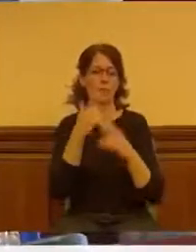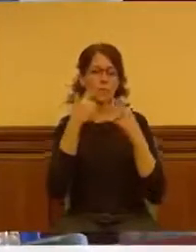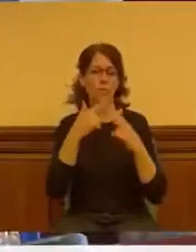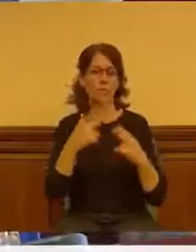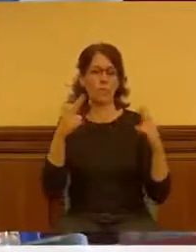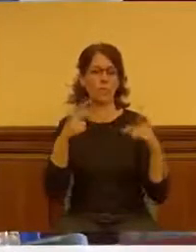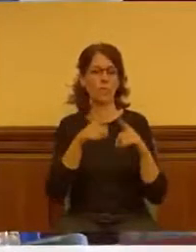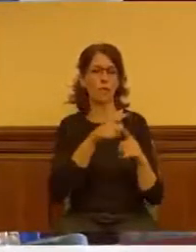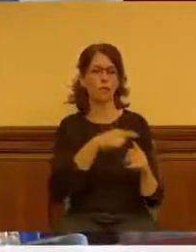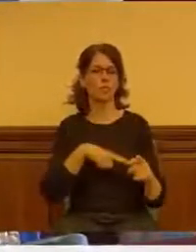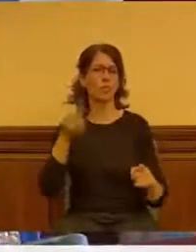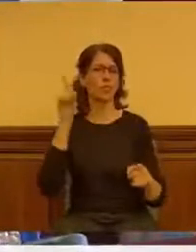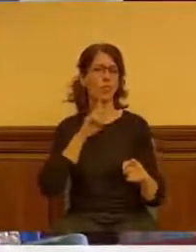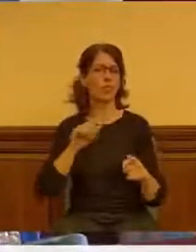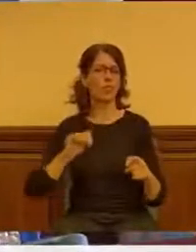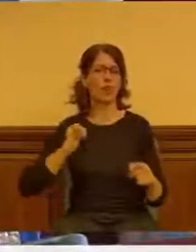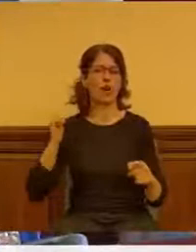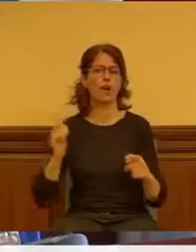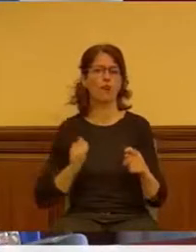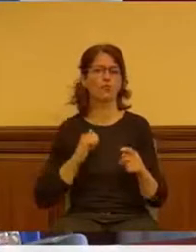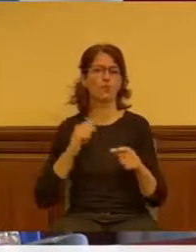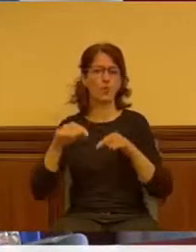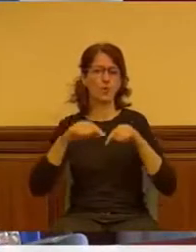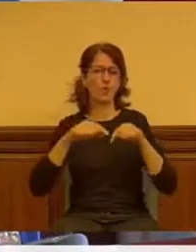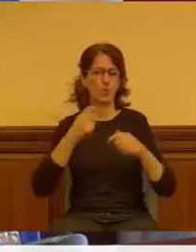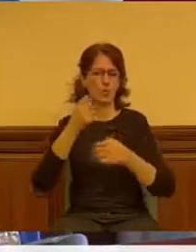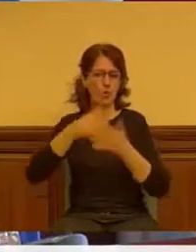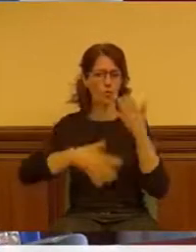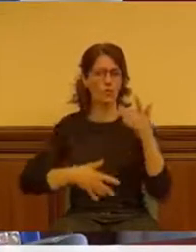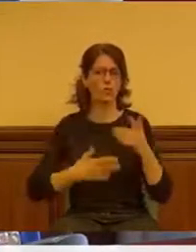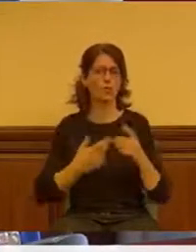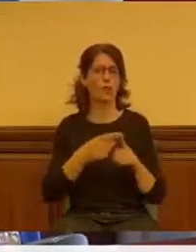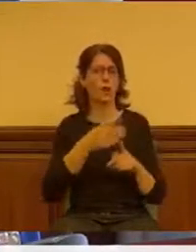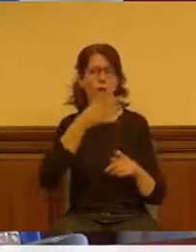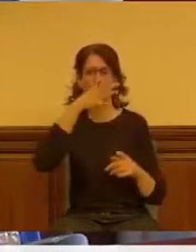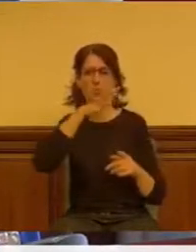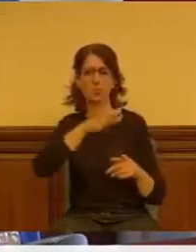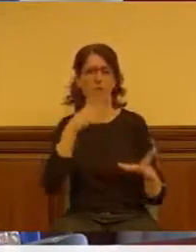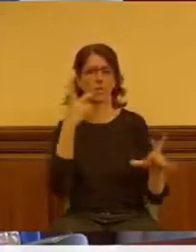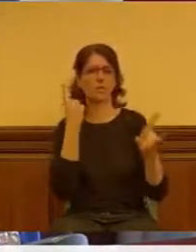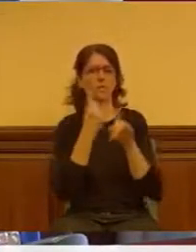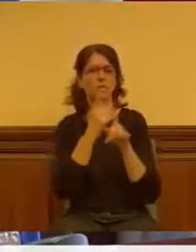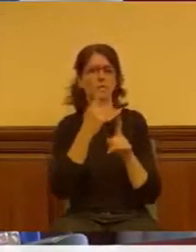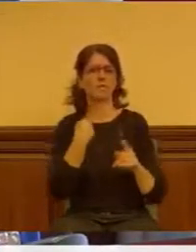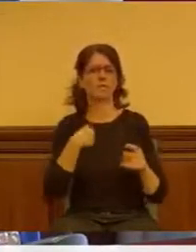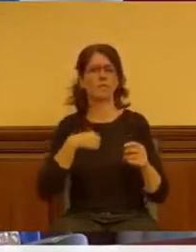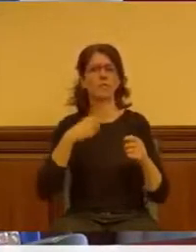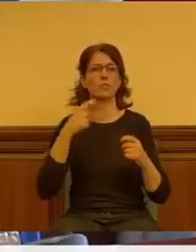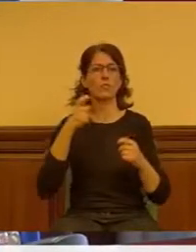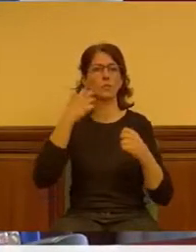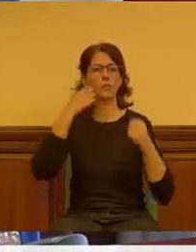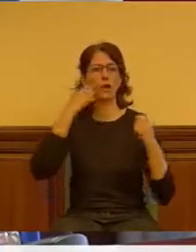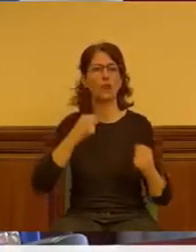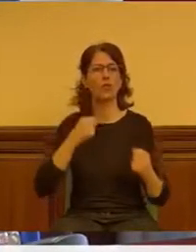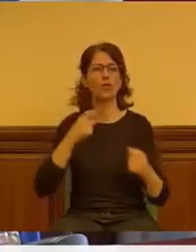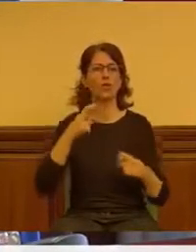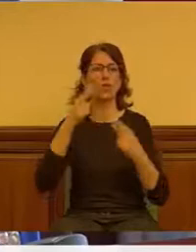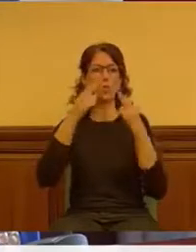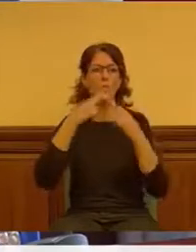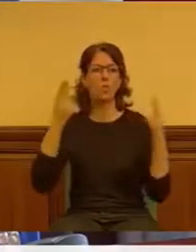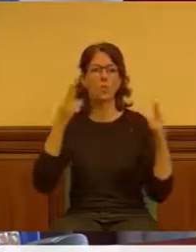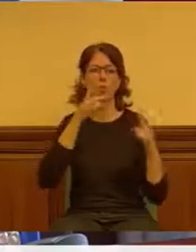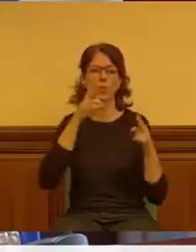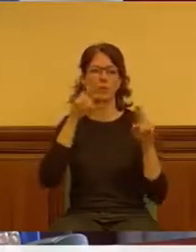vertido usted en los medios de comunicación, acusándola de un atentado contra la salud pública por dejar salir a los residentes de la